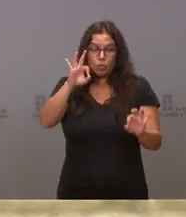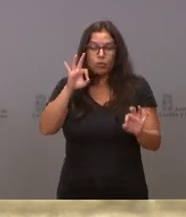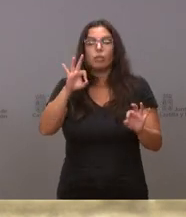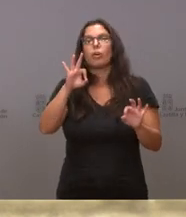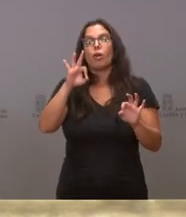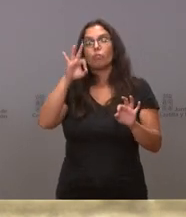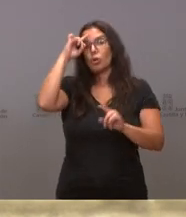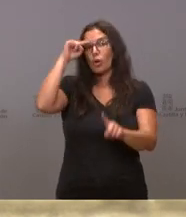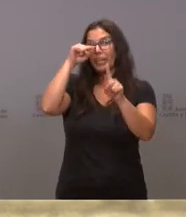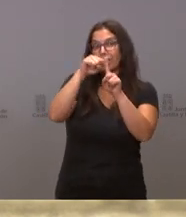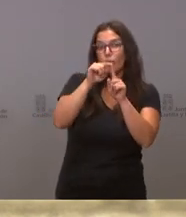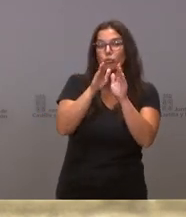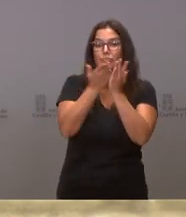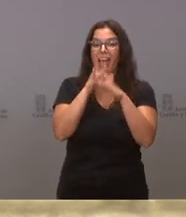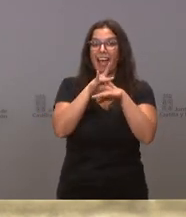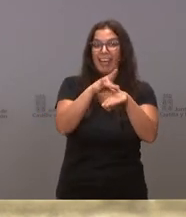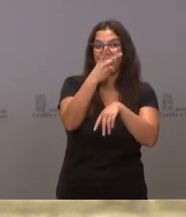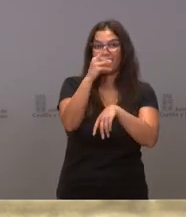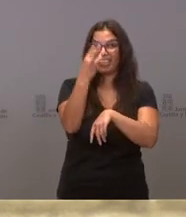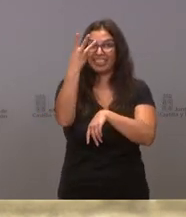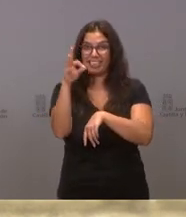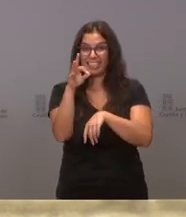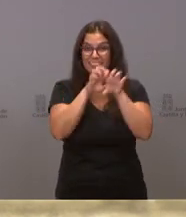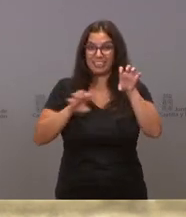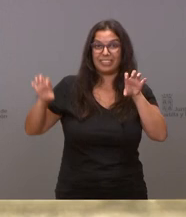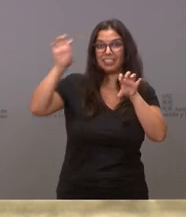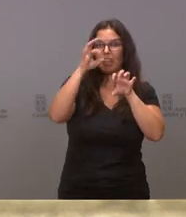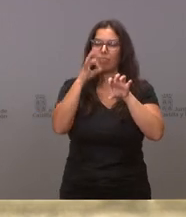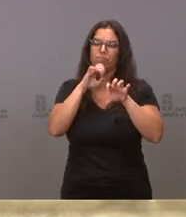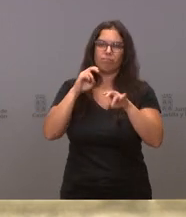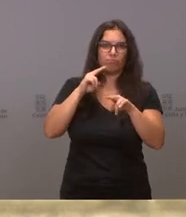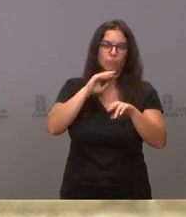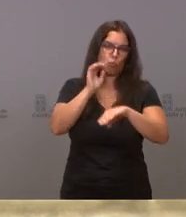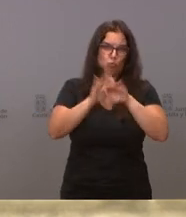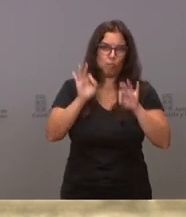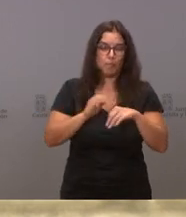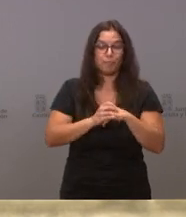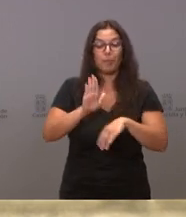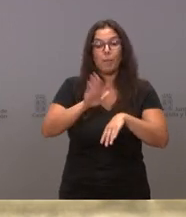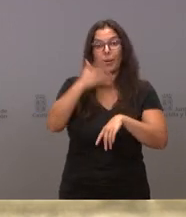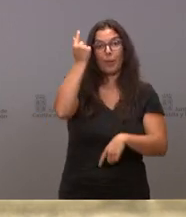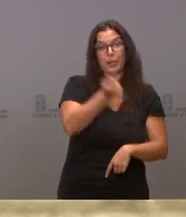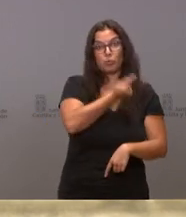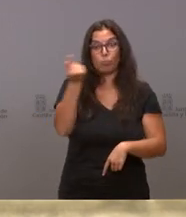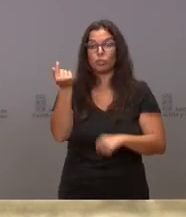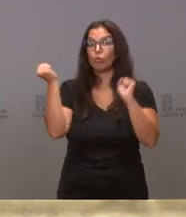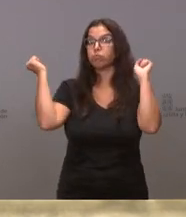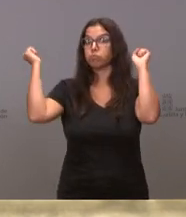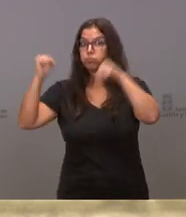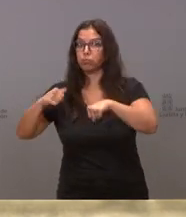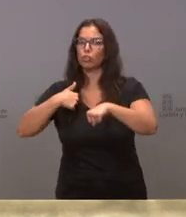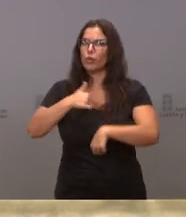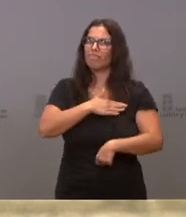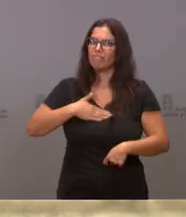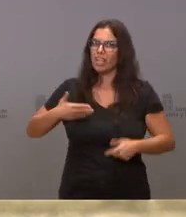2030. Para la aprobación de los presupuestos, yo voy con voluntad de acuerdo.